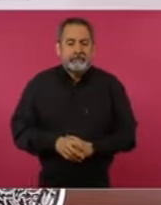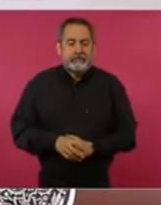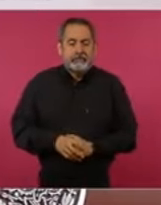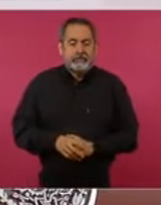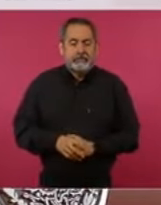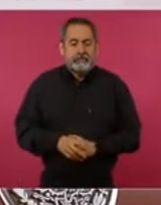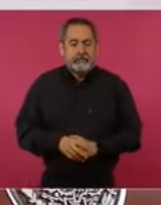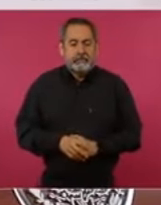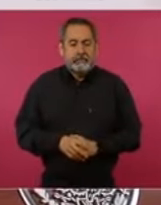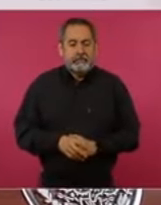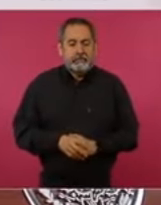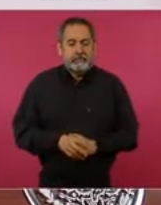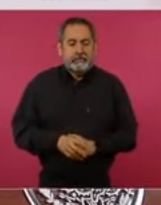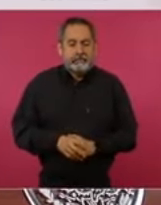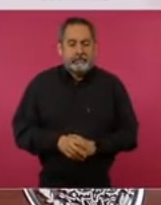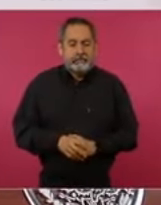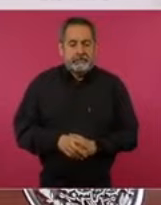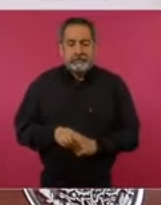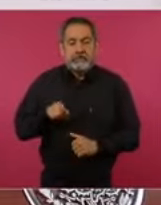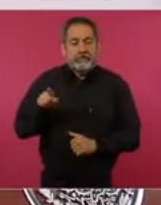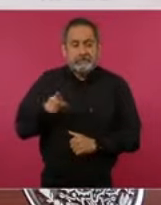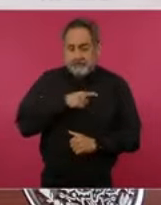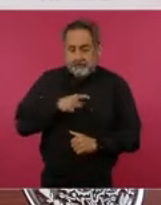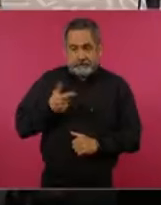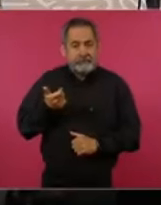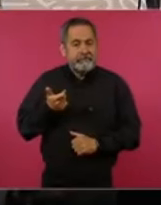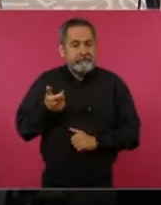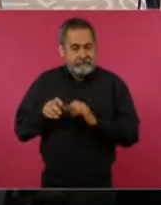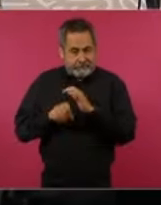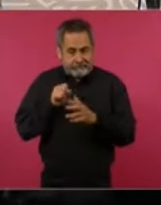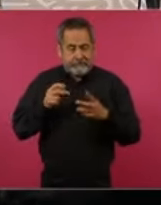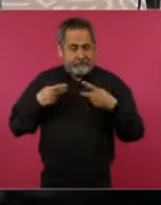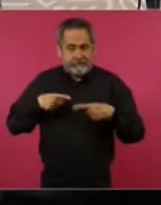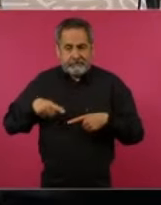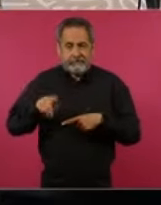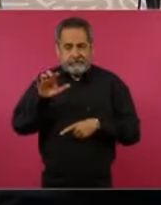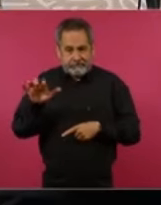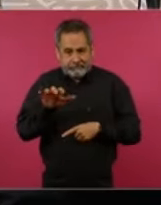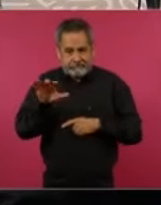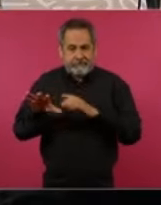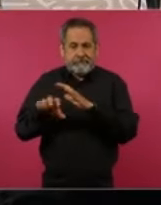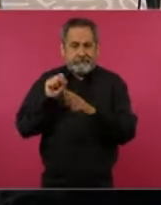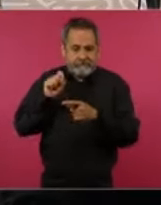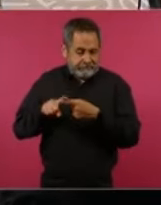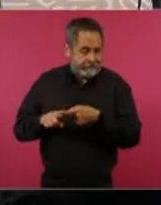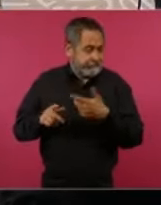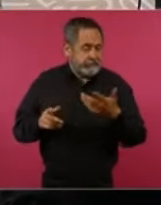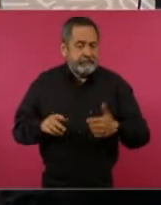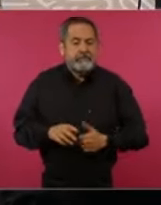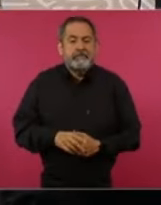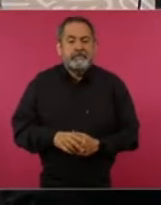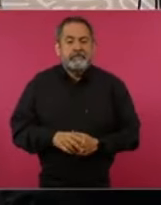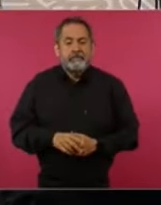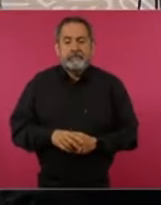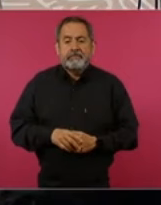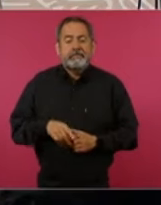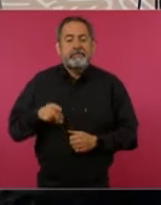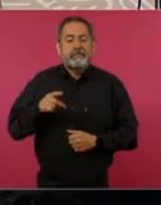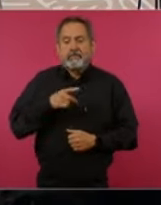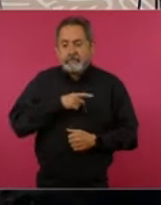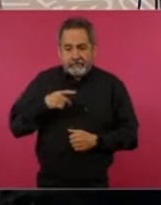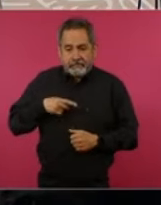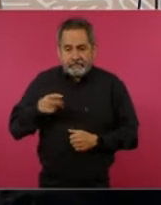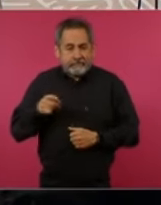Tienen que tener recursos los cajeros, hay que trasladar los